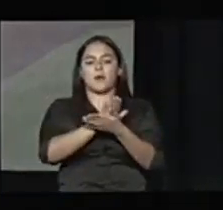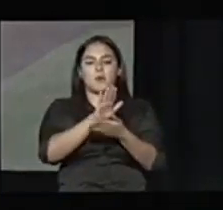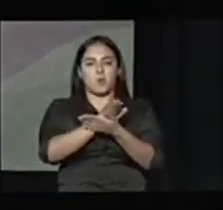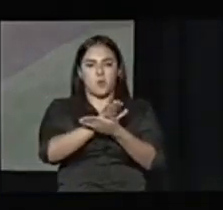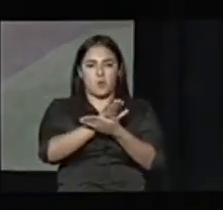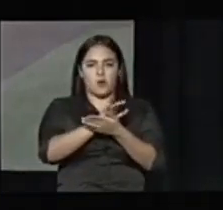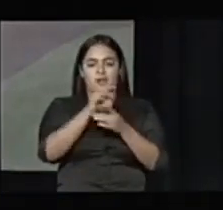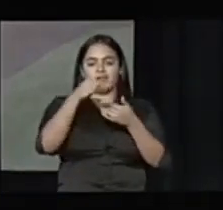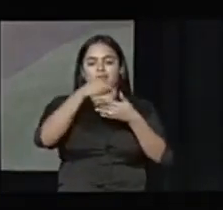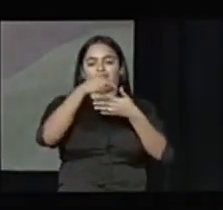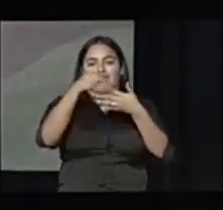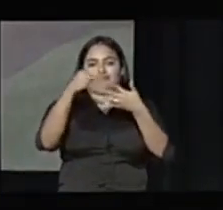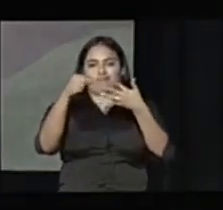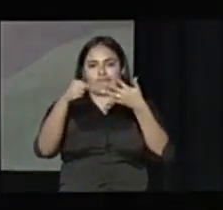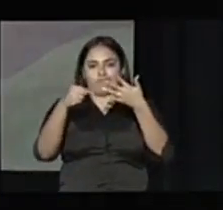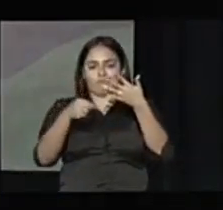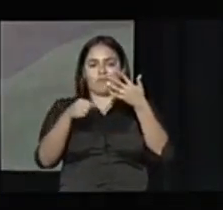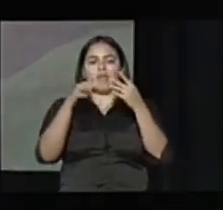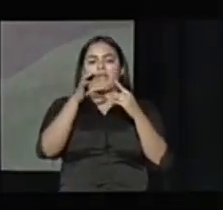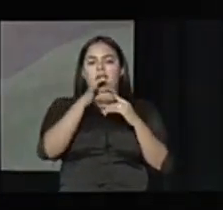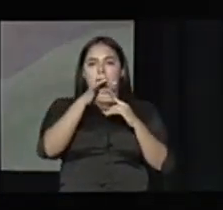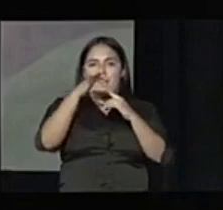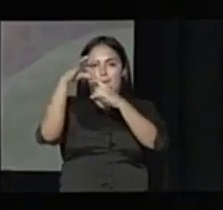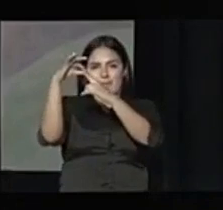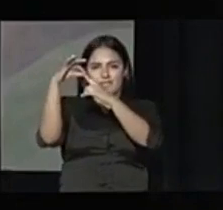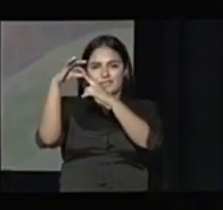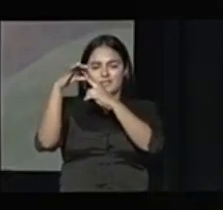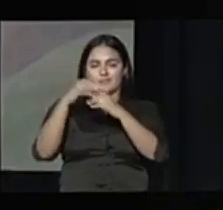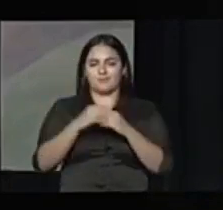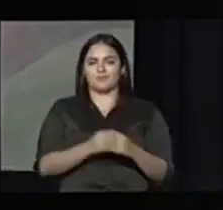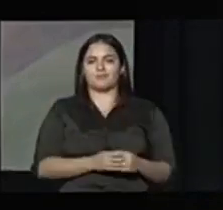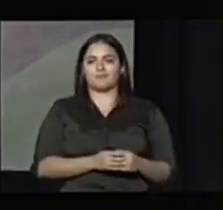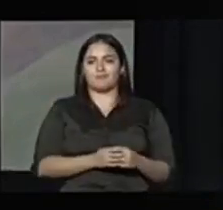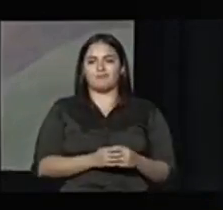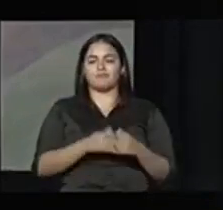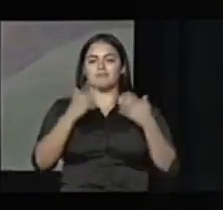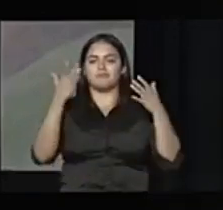especializadas y las escuelas y